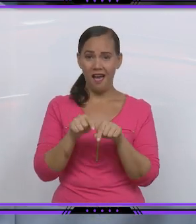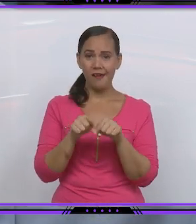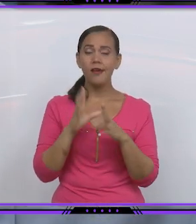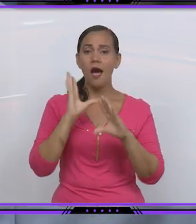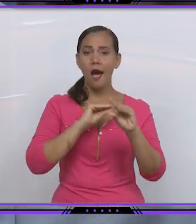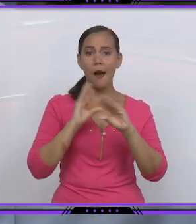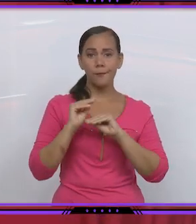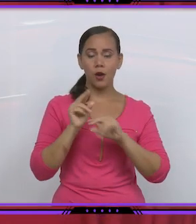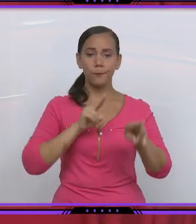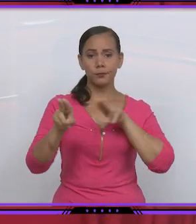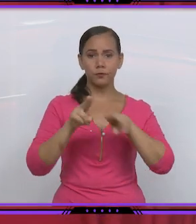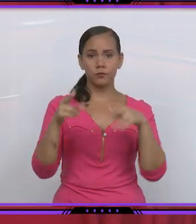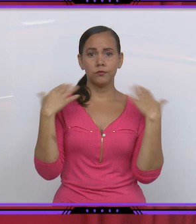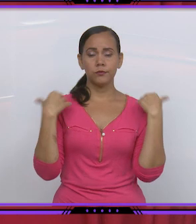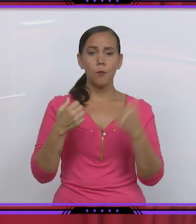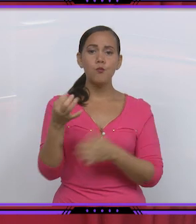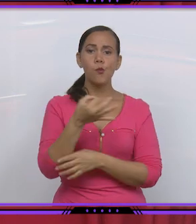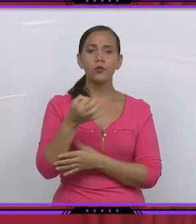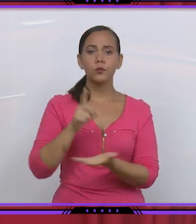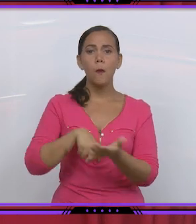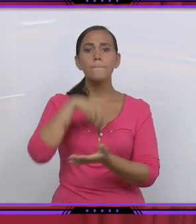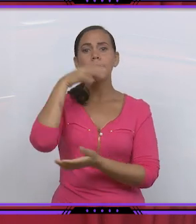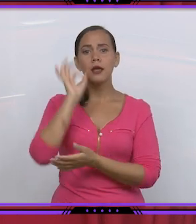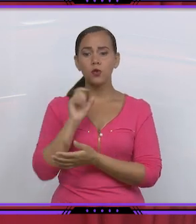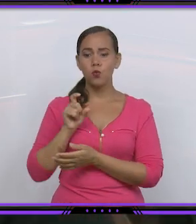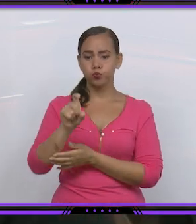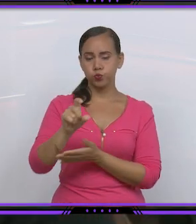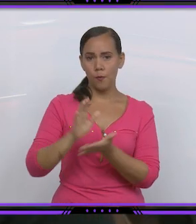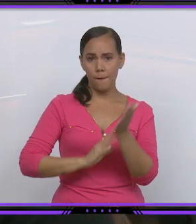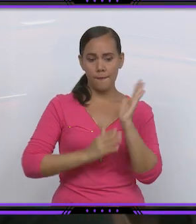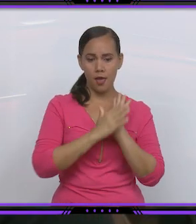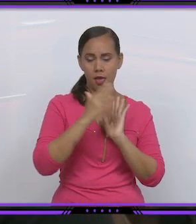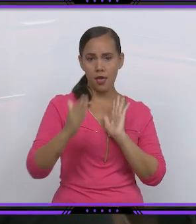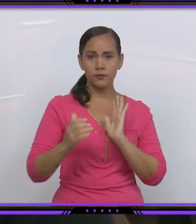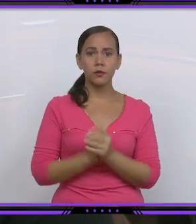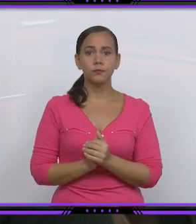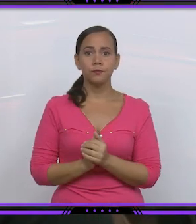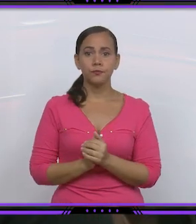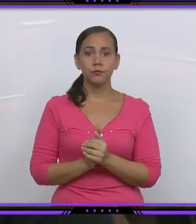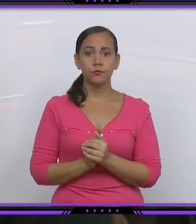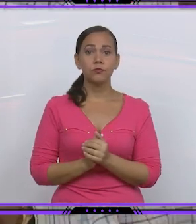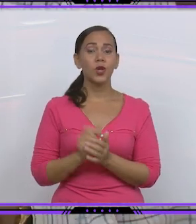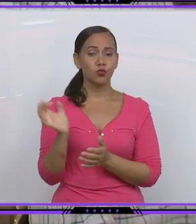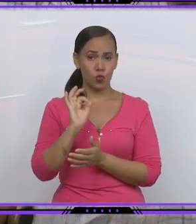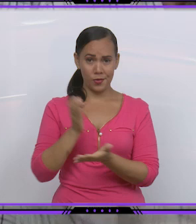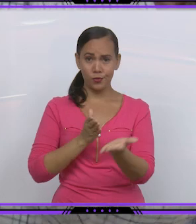analizaron además los resultados de la gestión administrativa en el municipio Perico en los últimos meses. Si bien no han disminuido los robos en